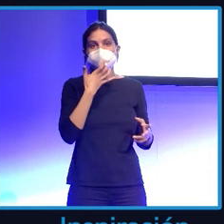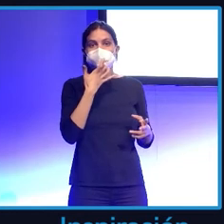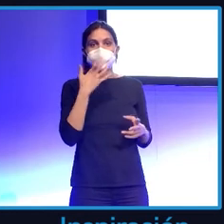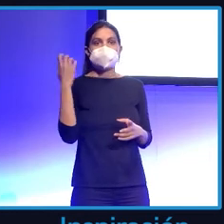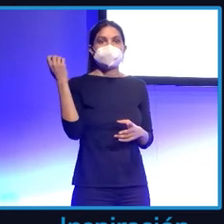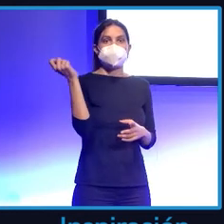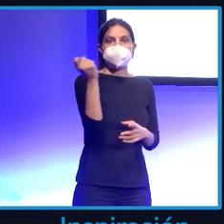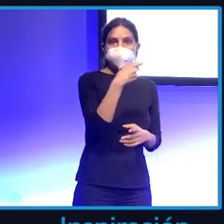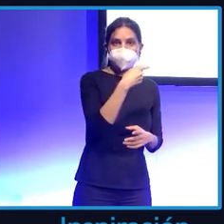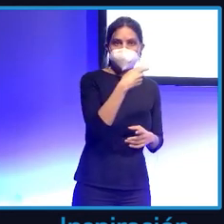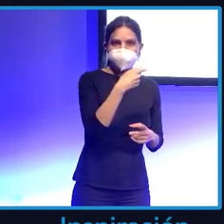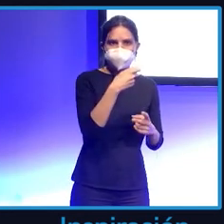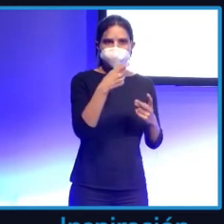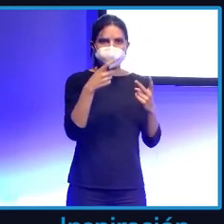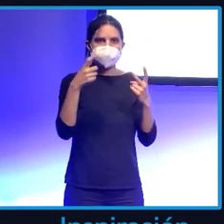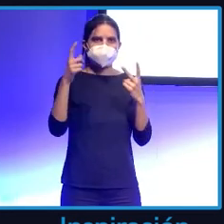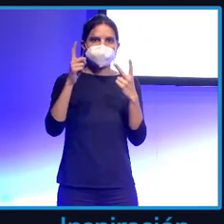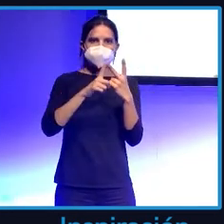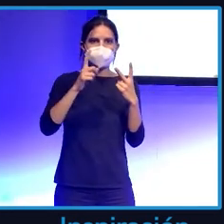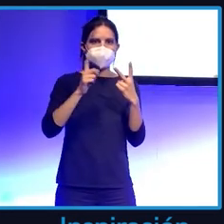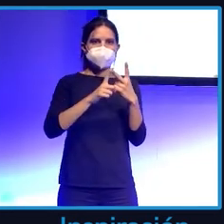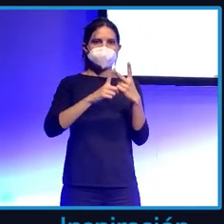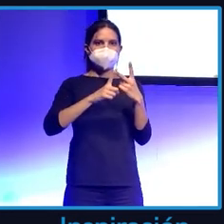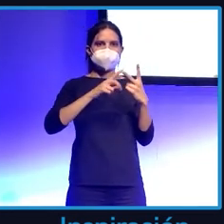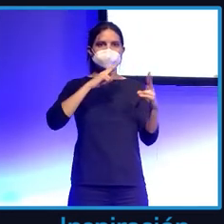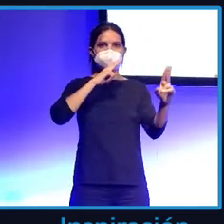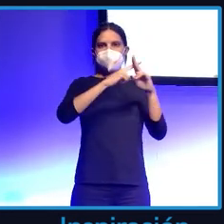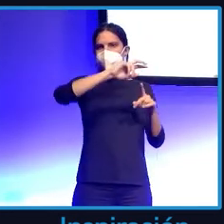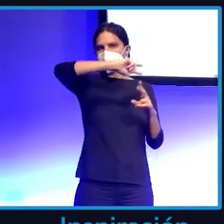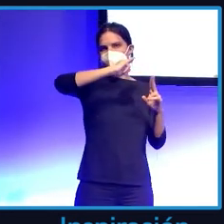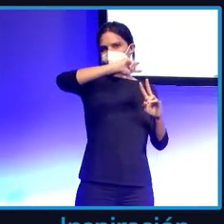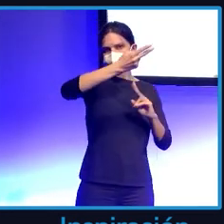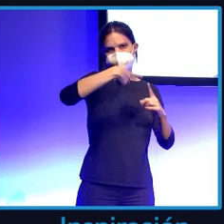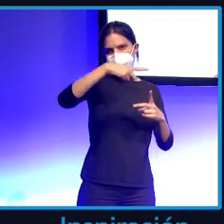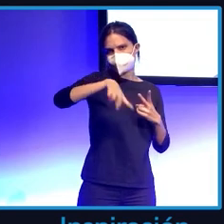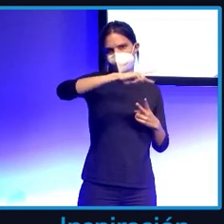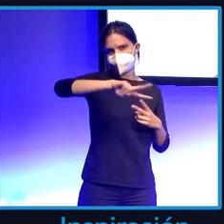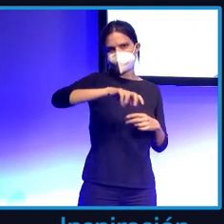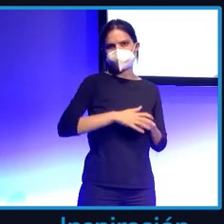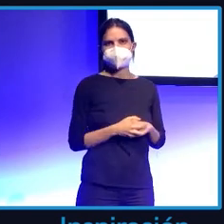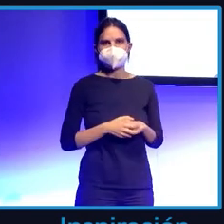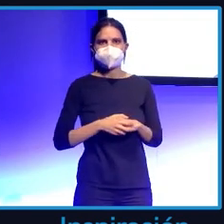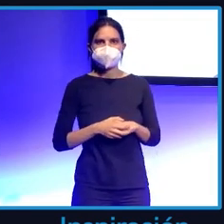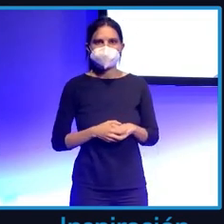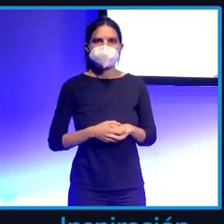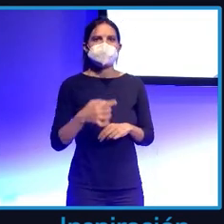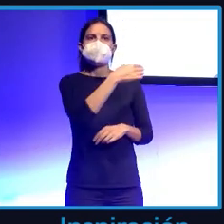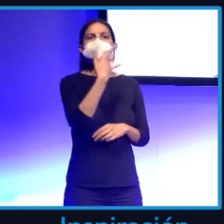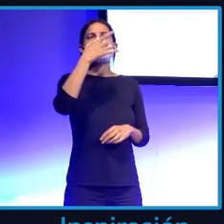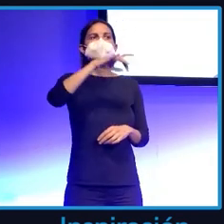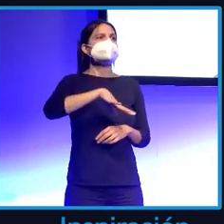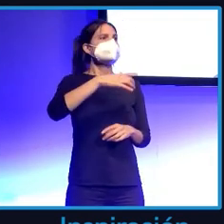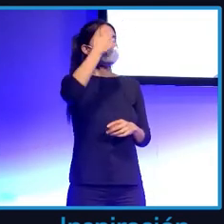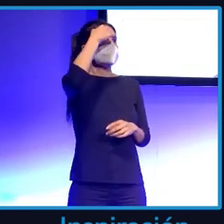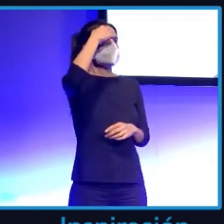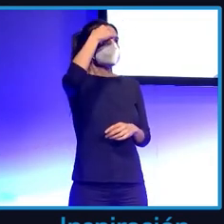Tommy Paddle con dos M's, etc. Bien, ¿quién es Satoshi Nakamoto? Que levante la